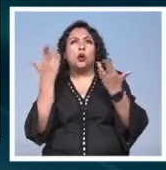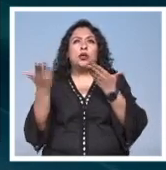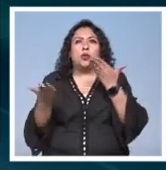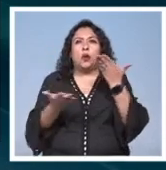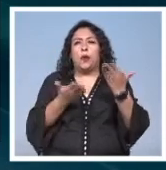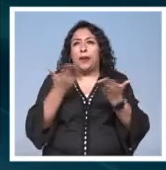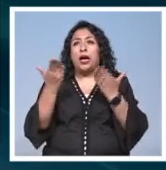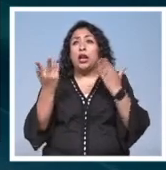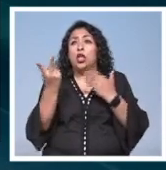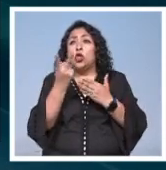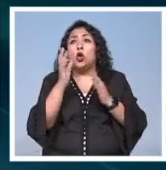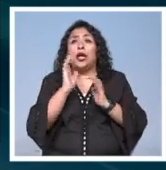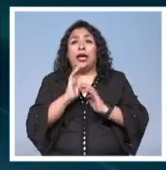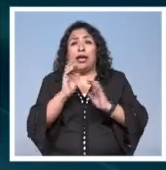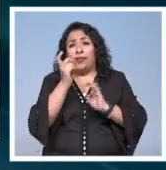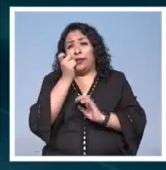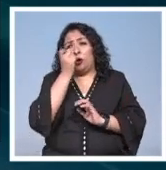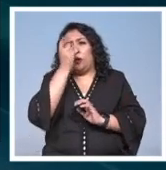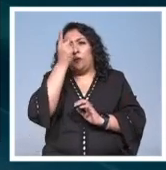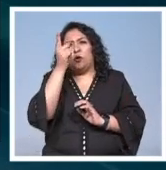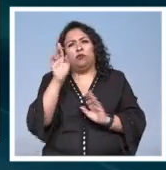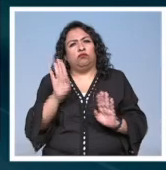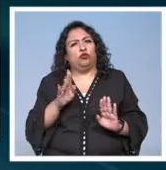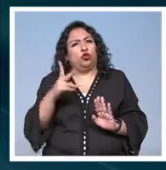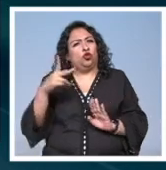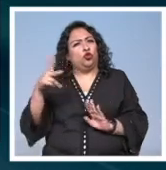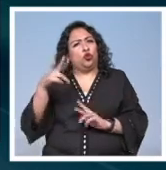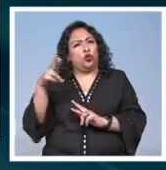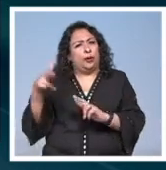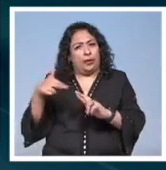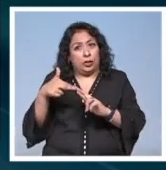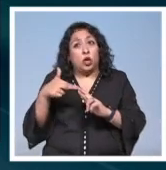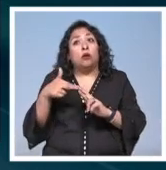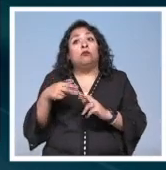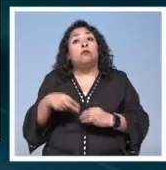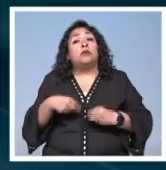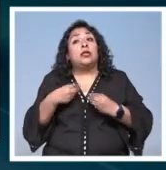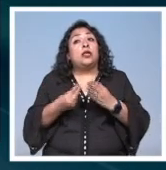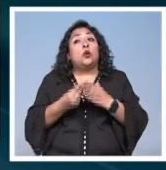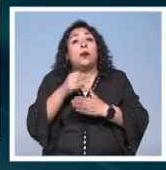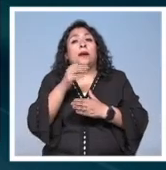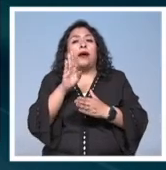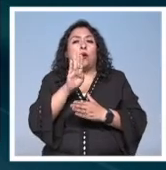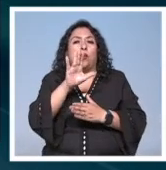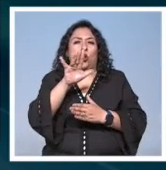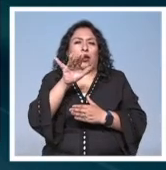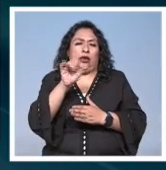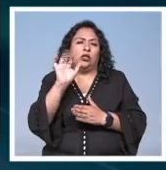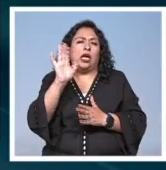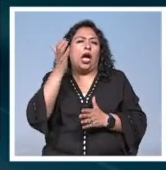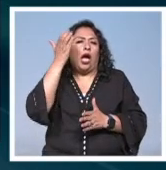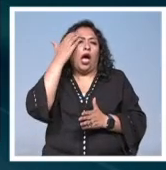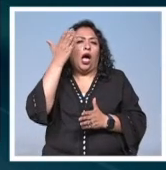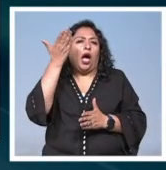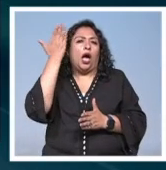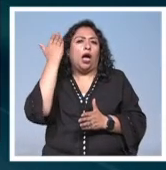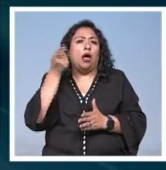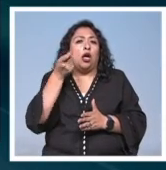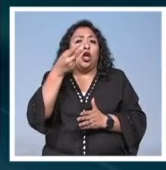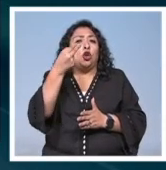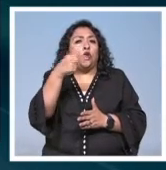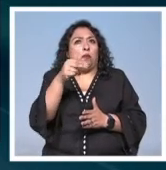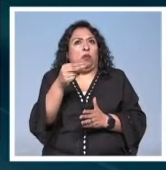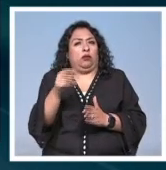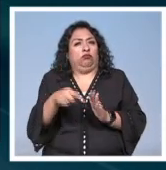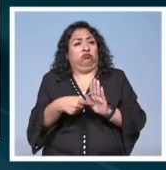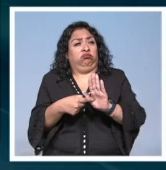baile ambas cantan y componen en el estilo de su propia región y dan vida nueva a los boleros clásicos que pusieron el nombre de México